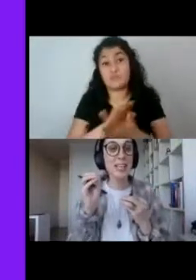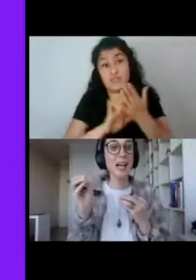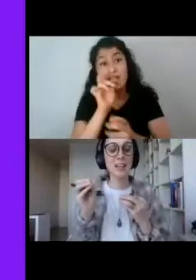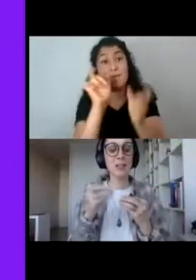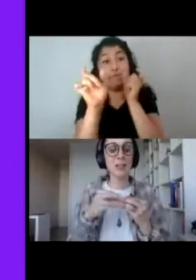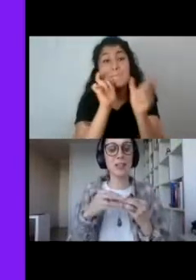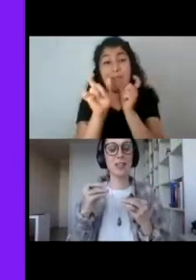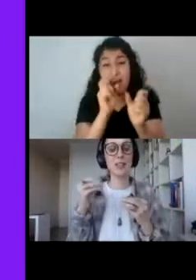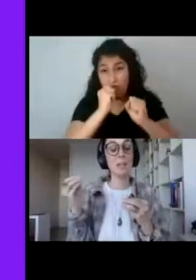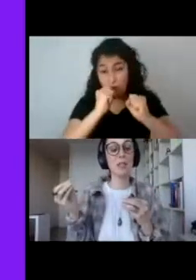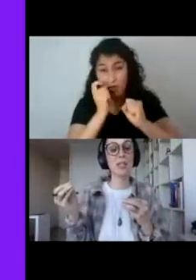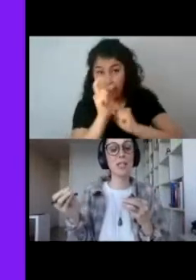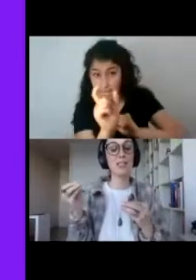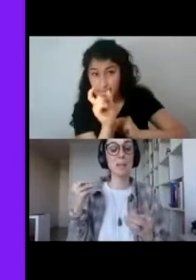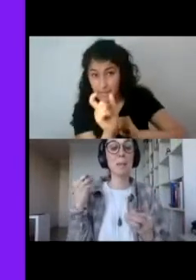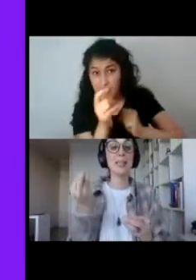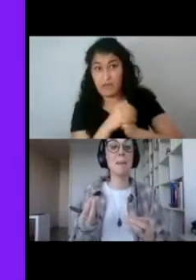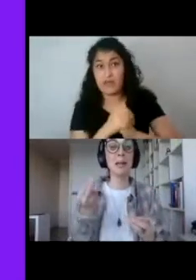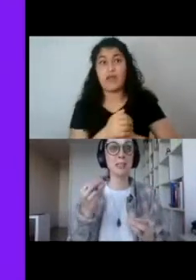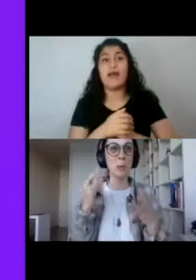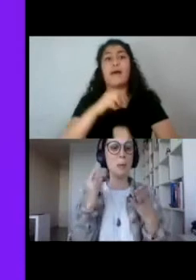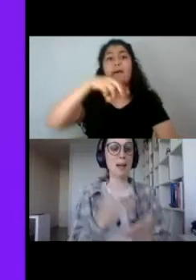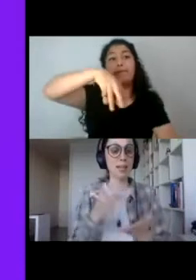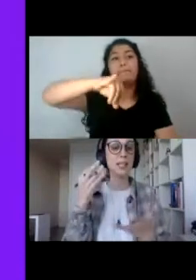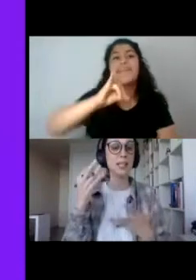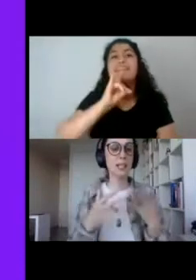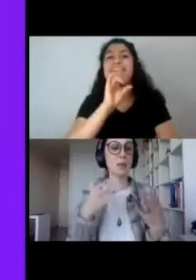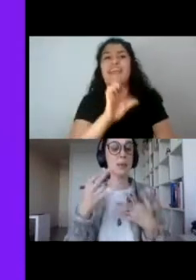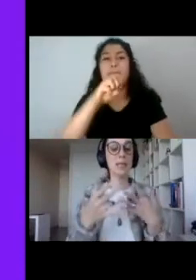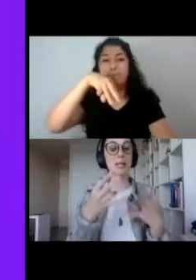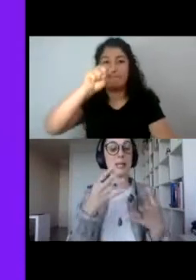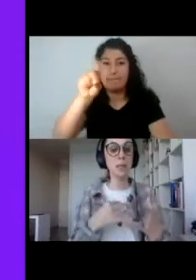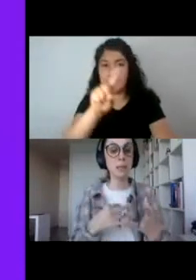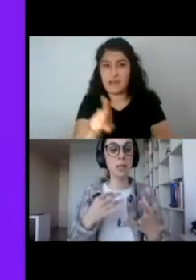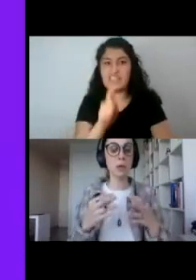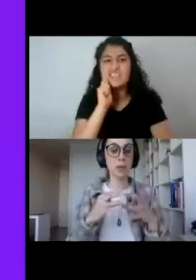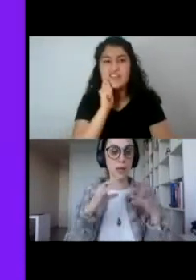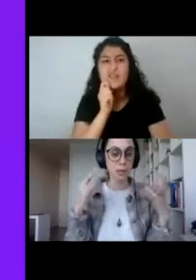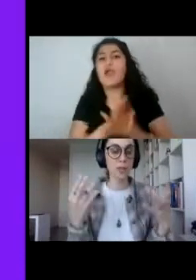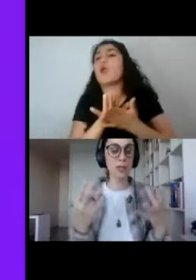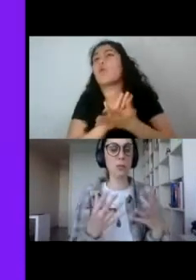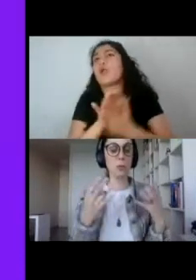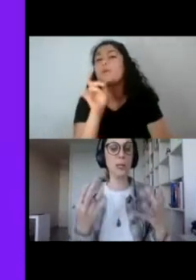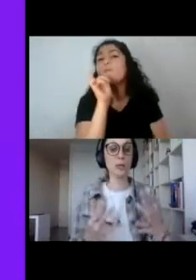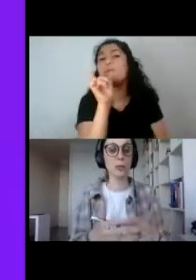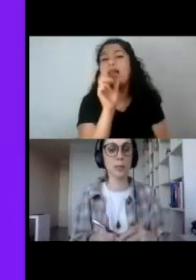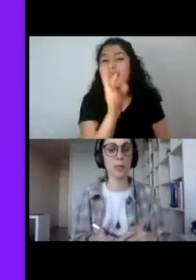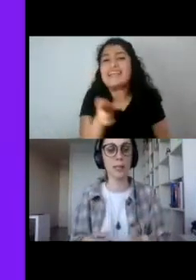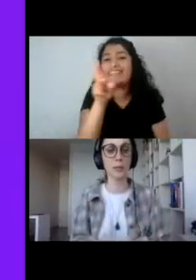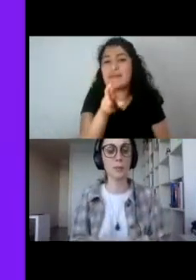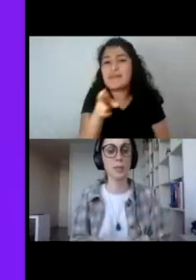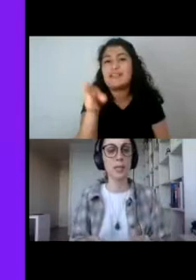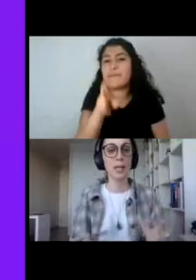destacadas, ¿no? Que desde la teoría mitocrítica se llaman mitemas, como palabras que de alguna manera se repiten o que ayudan a construir estos